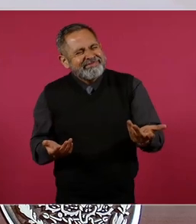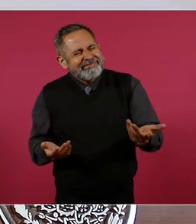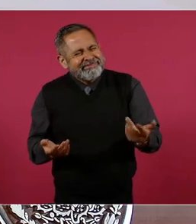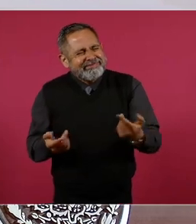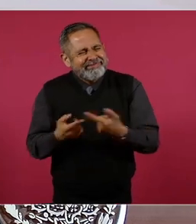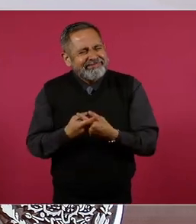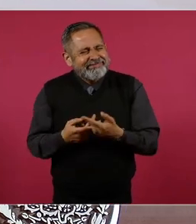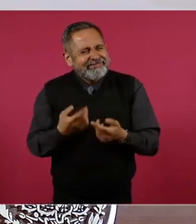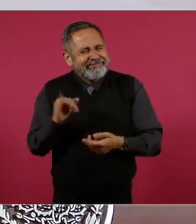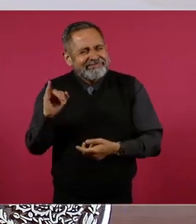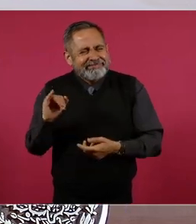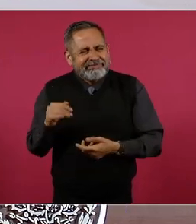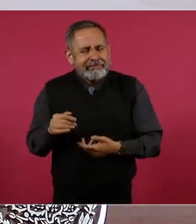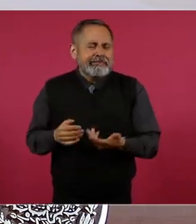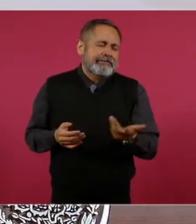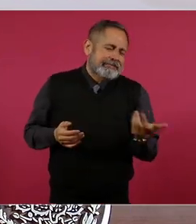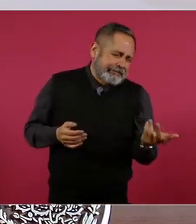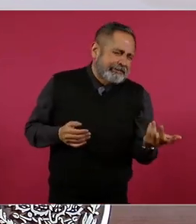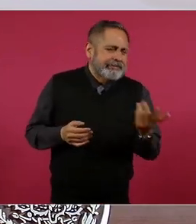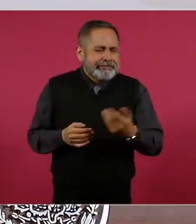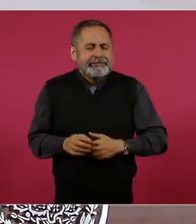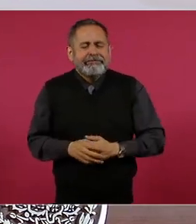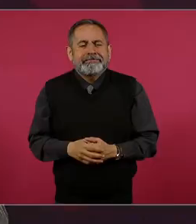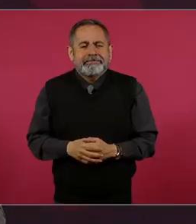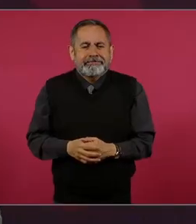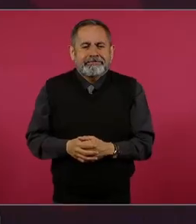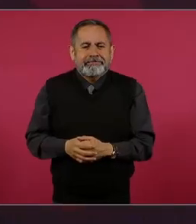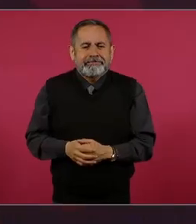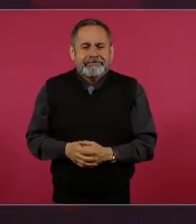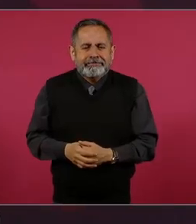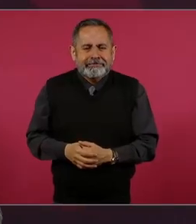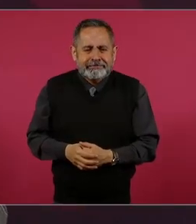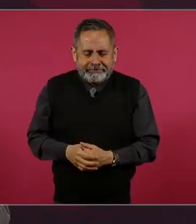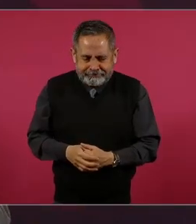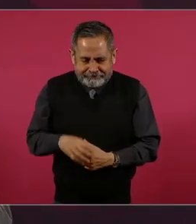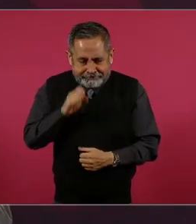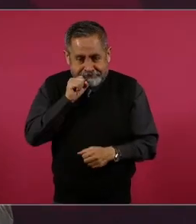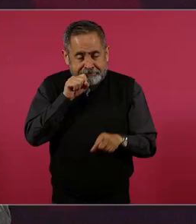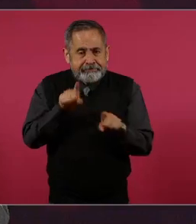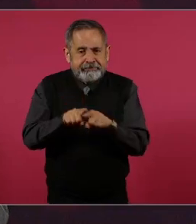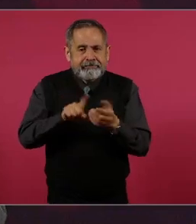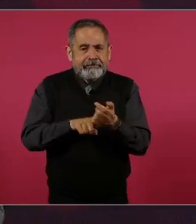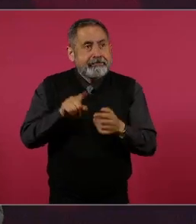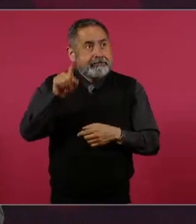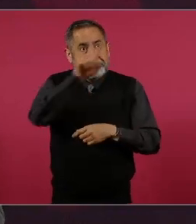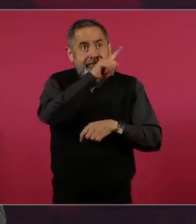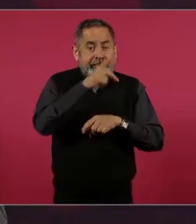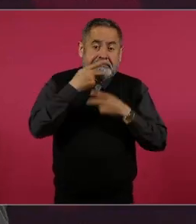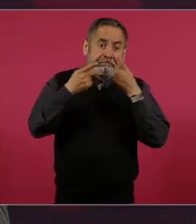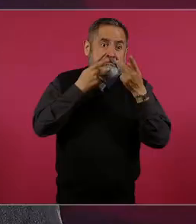Entonces, ahora se habla demasiado,